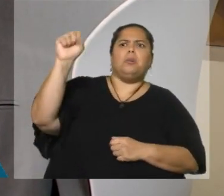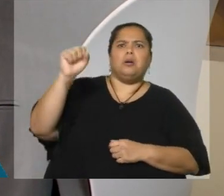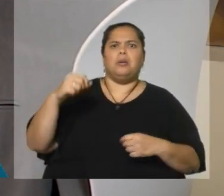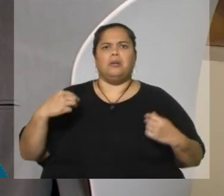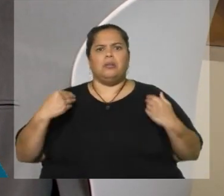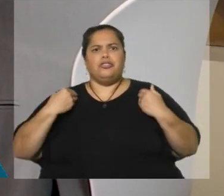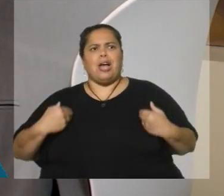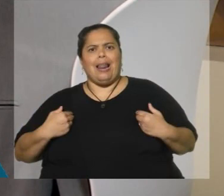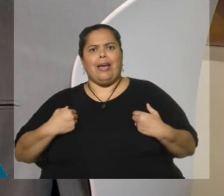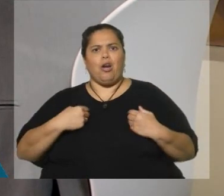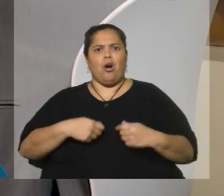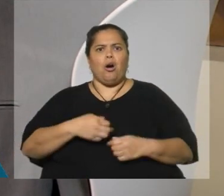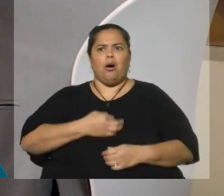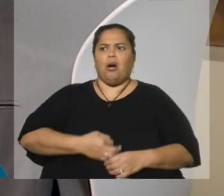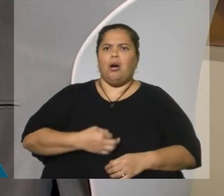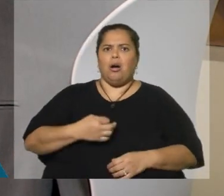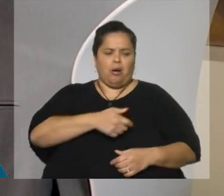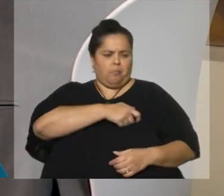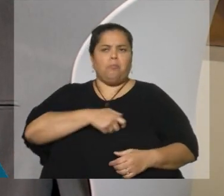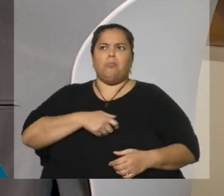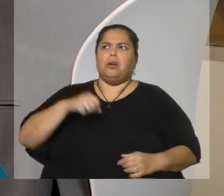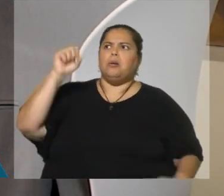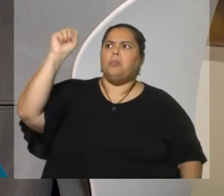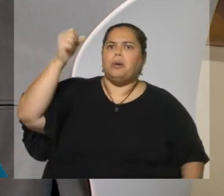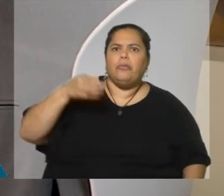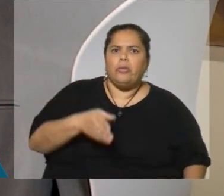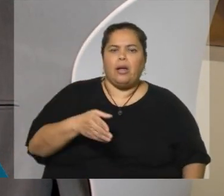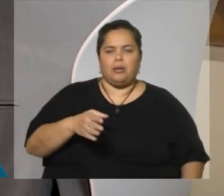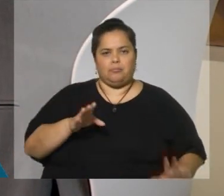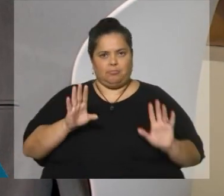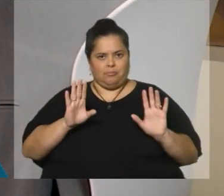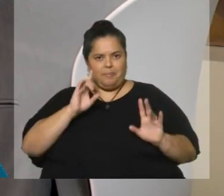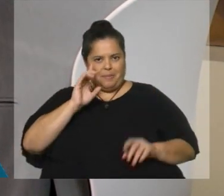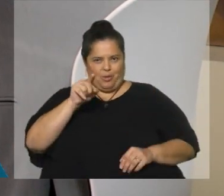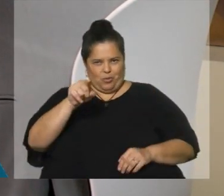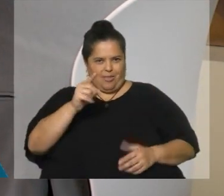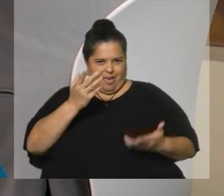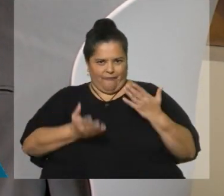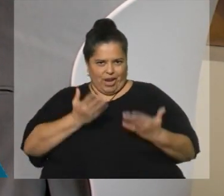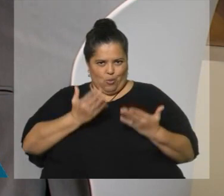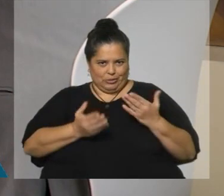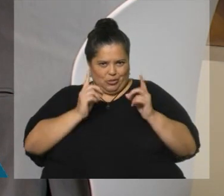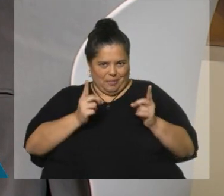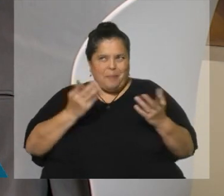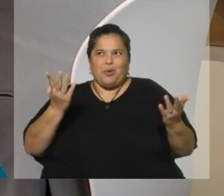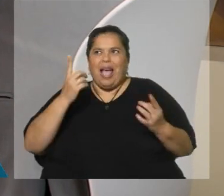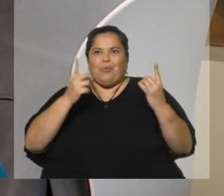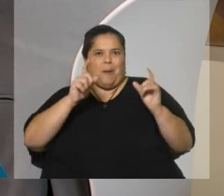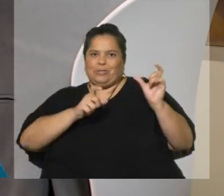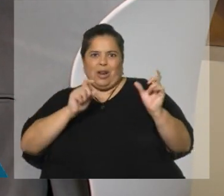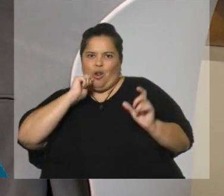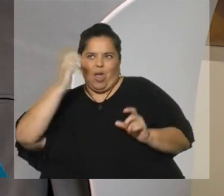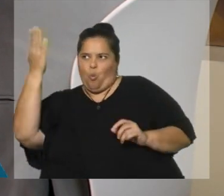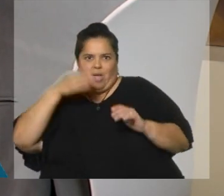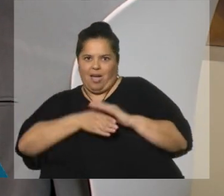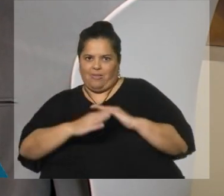identificado que esté, que golpea y se tenga que pasar a su casa. Eso ustedes también lo estarán evaluando, porque, bueno, de alguna forma se hace, se